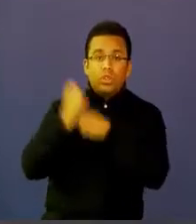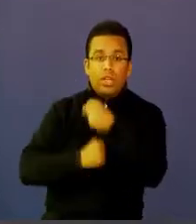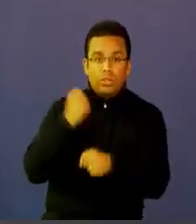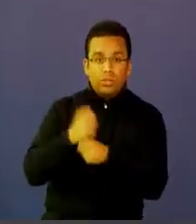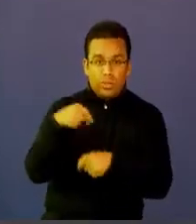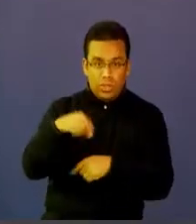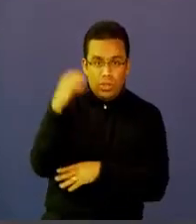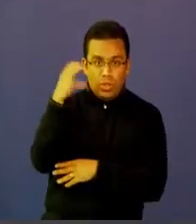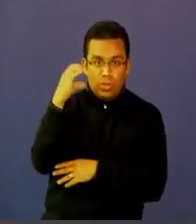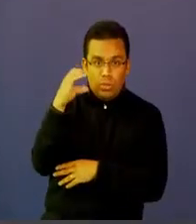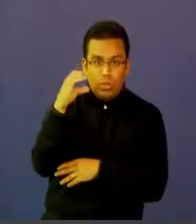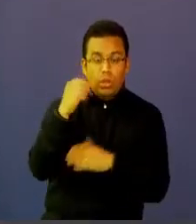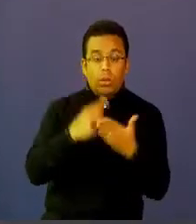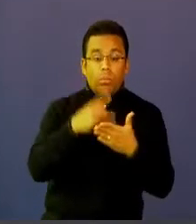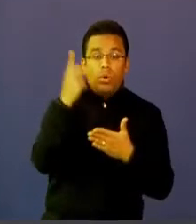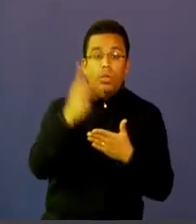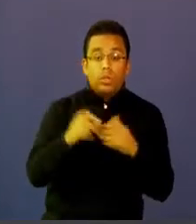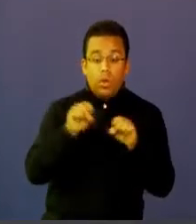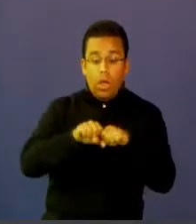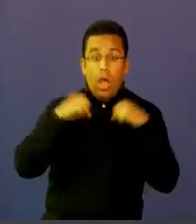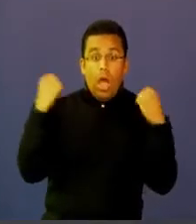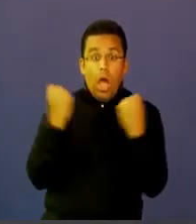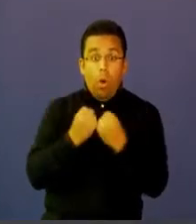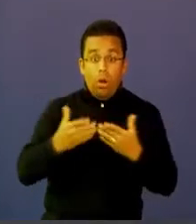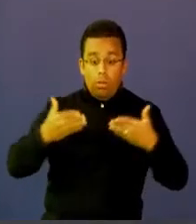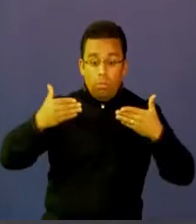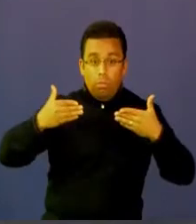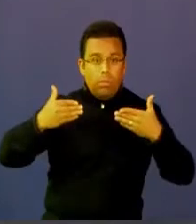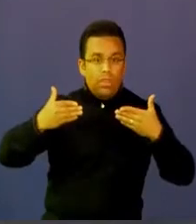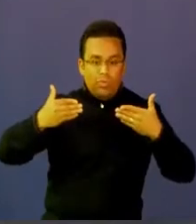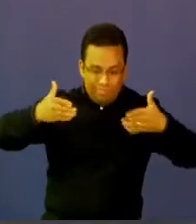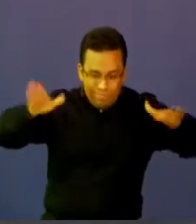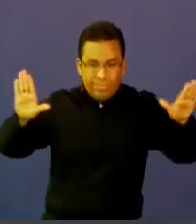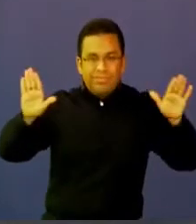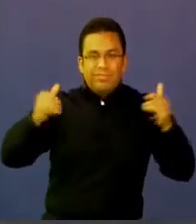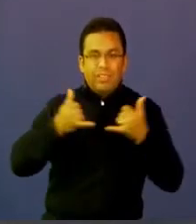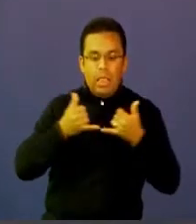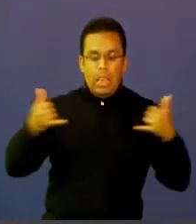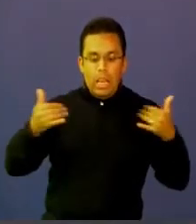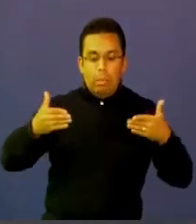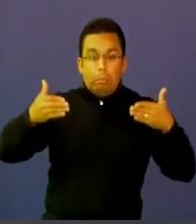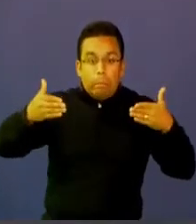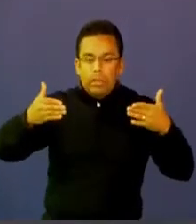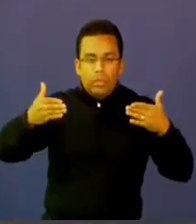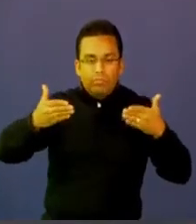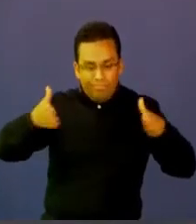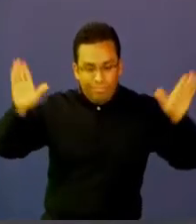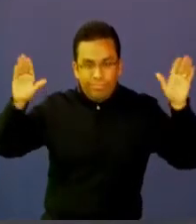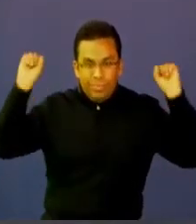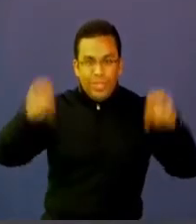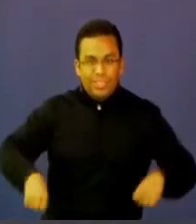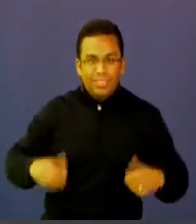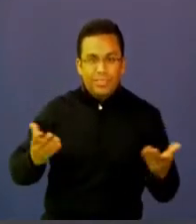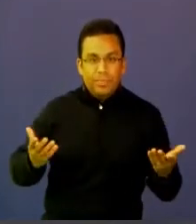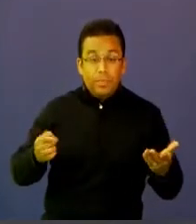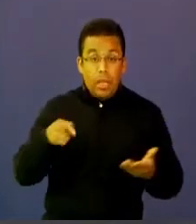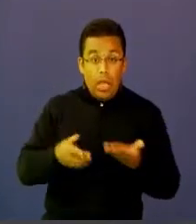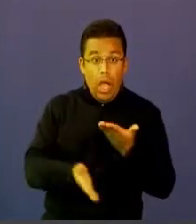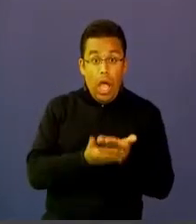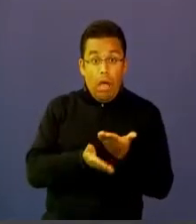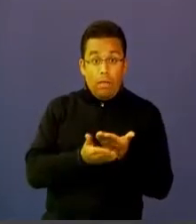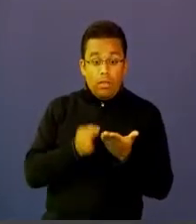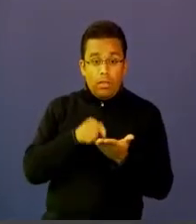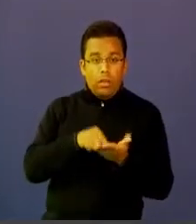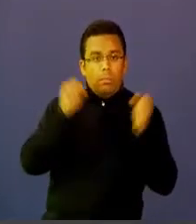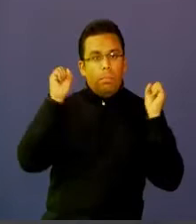Se trata del proyecto Hablas Sin Fronteras. Hablas Sin Fronteras nos ha permitido visualizar cómo las